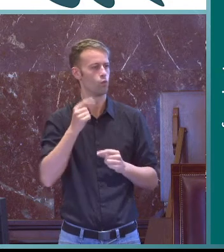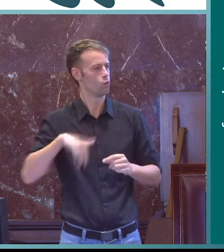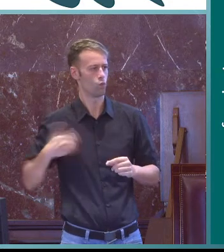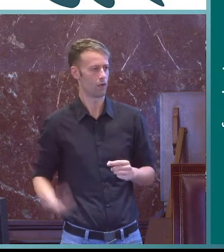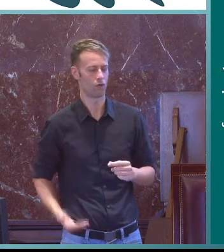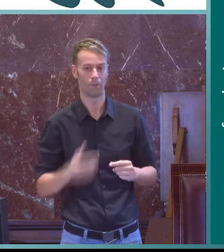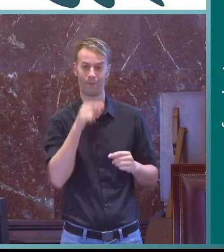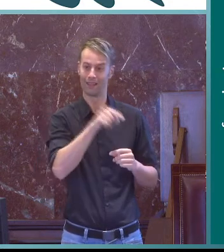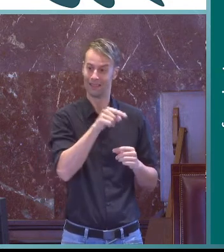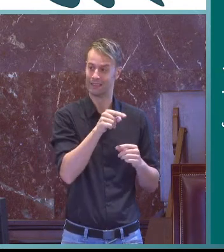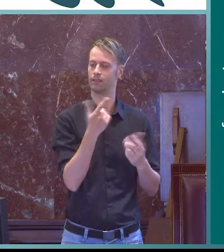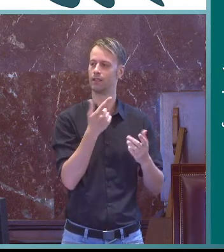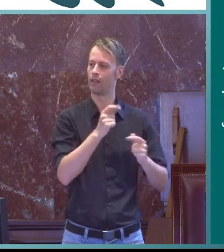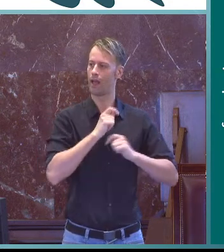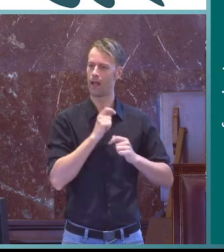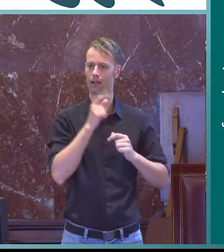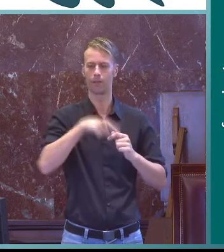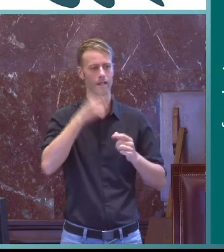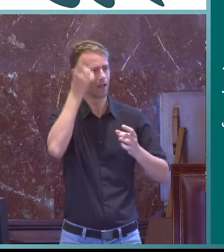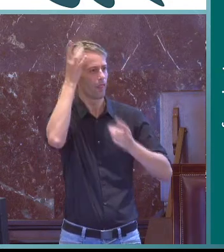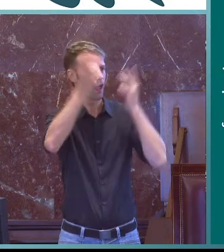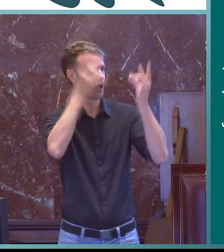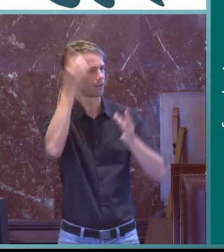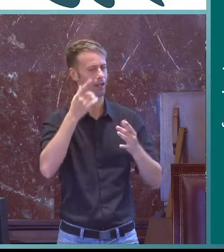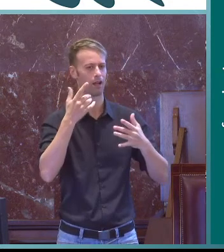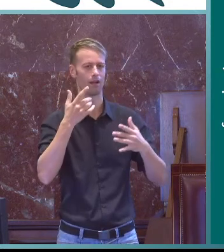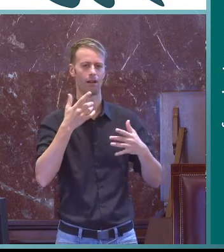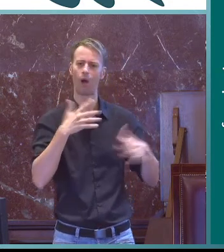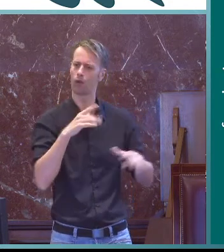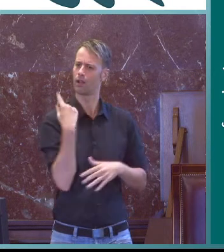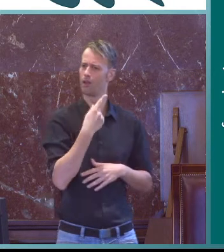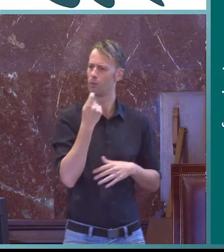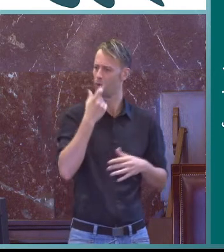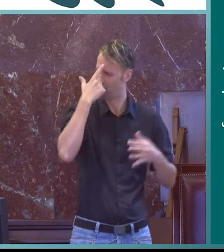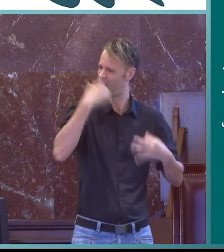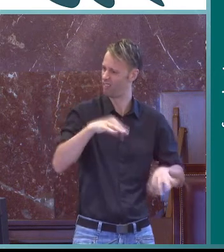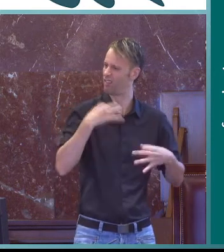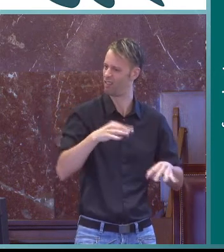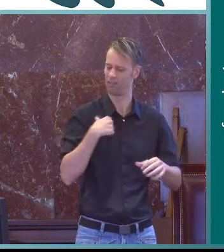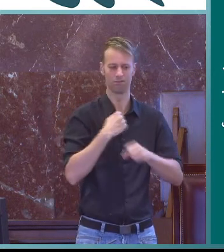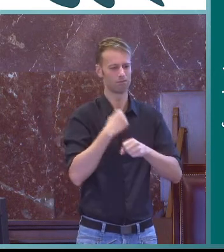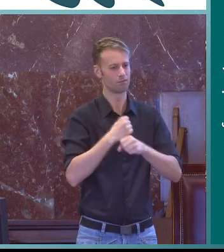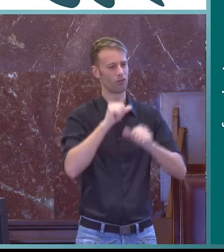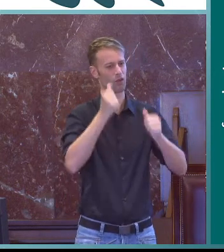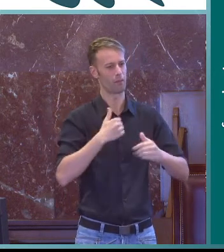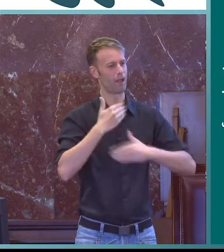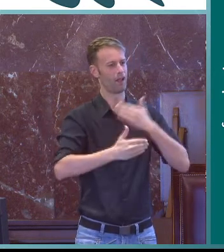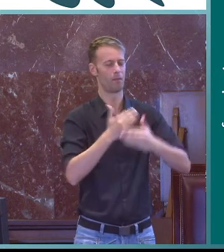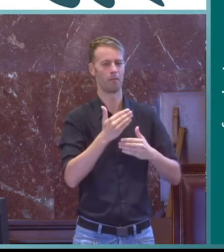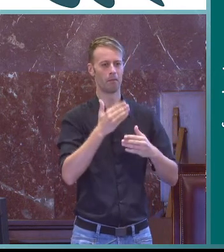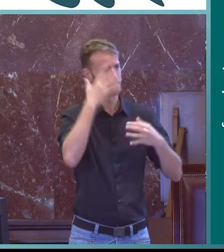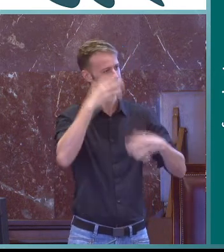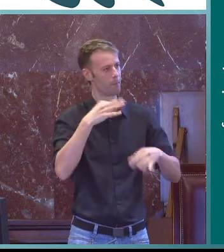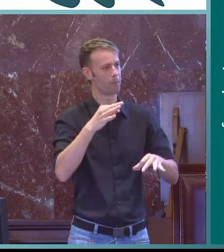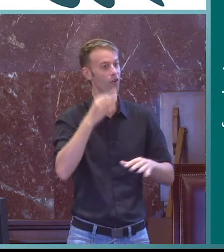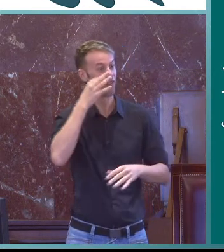internacional. Y fue un debate bastante rico, que lo que nos hizo fue contar con muchísimas ideas, que algunas de